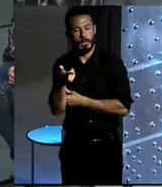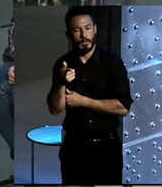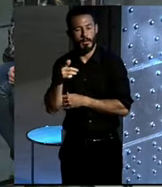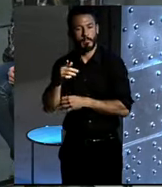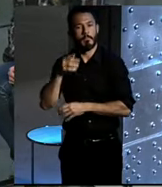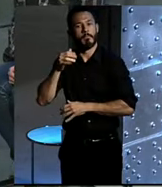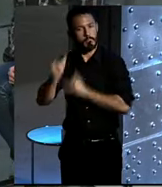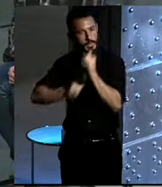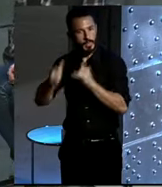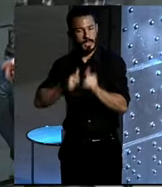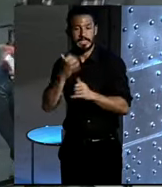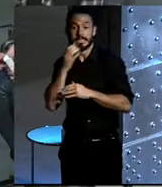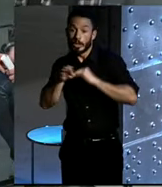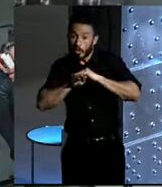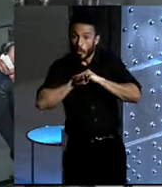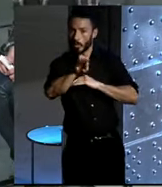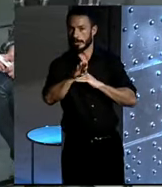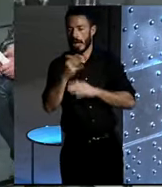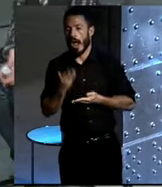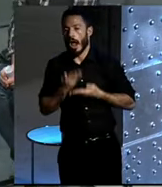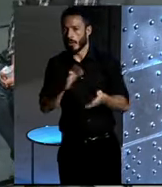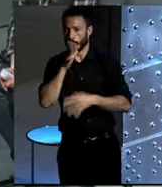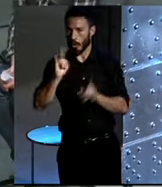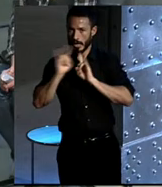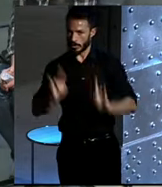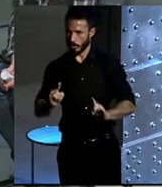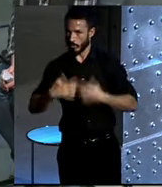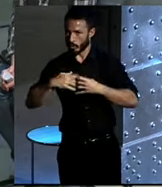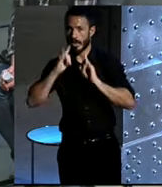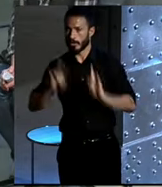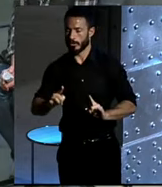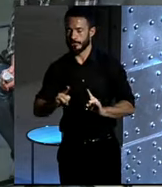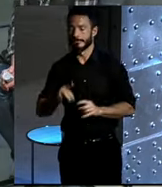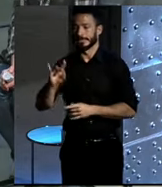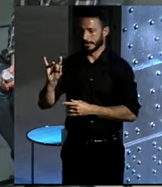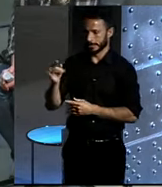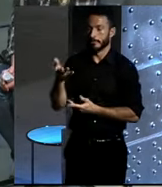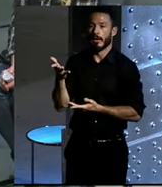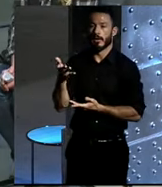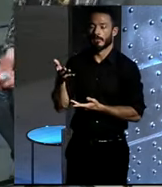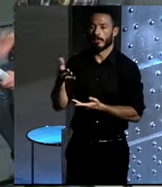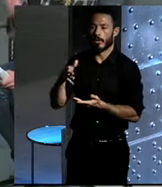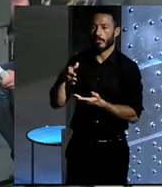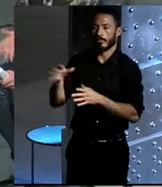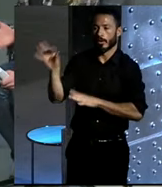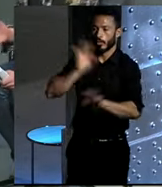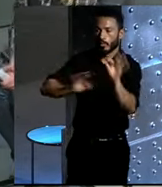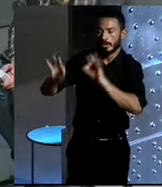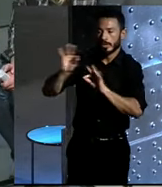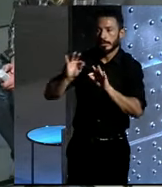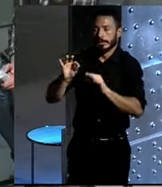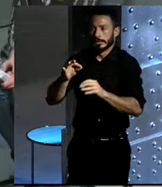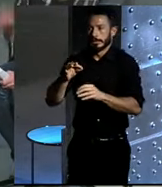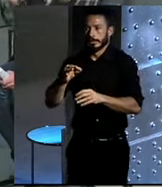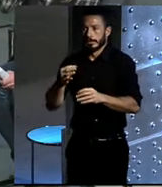porque son eléctricas. Efectivamente. Y no son... Y es cuestionable la elección que han hecho porque hay opciones... He estado